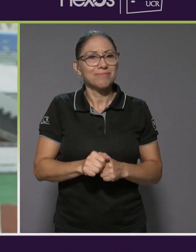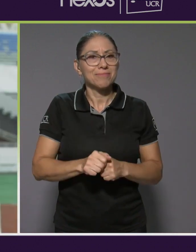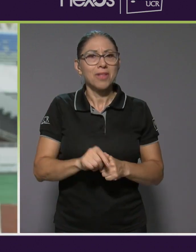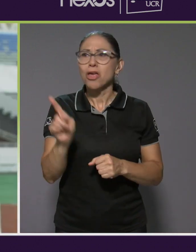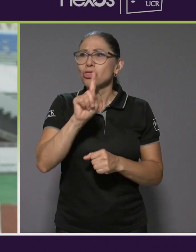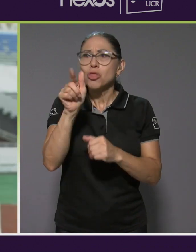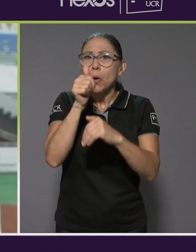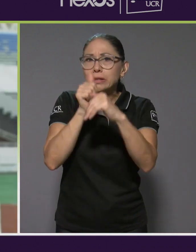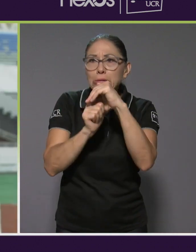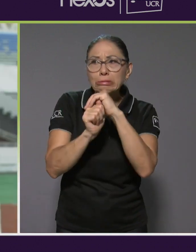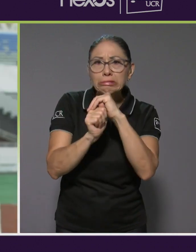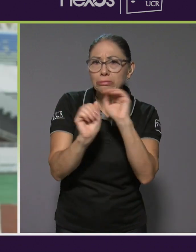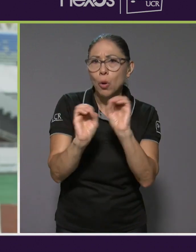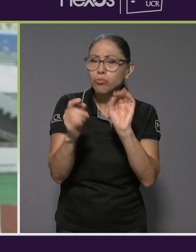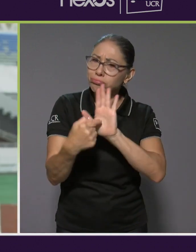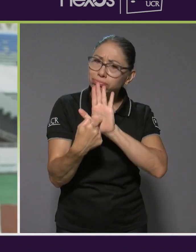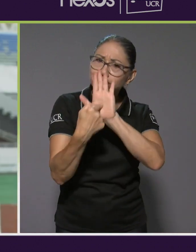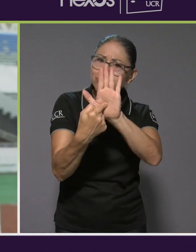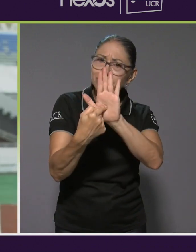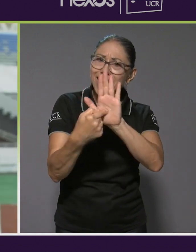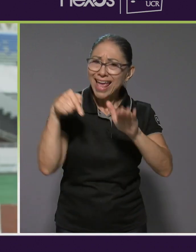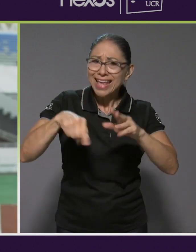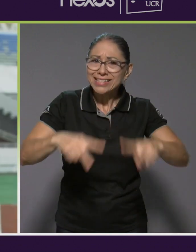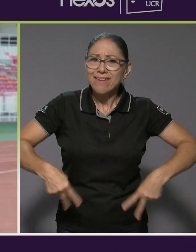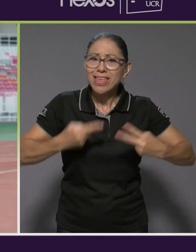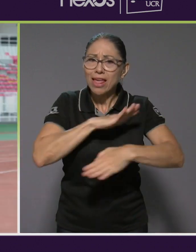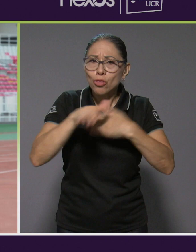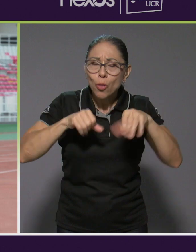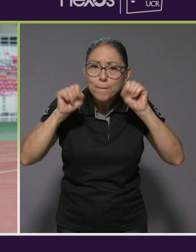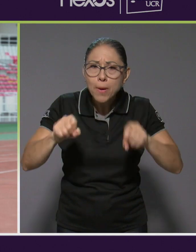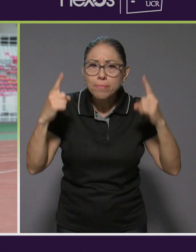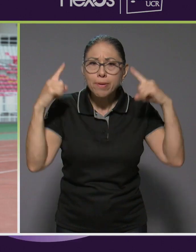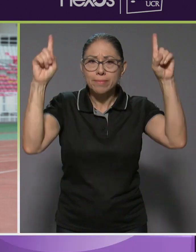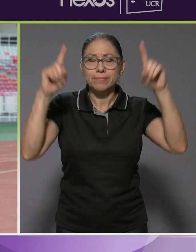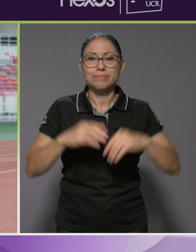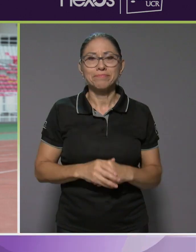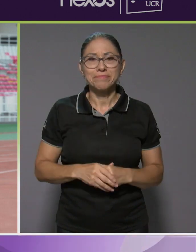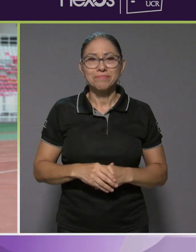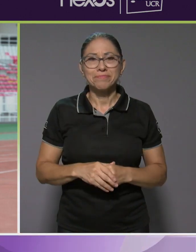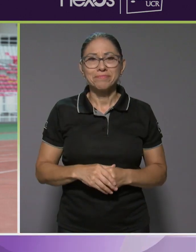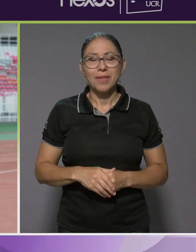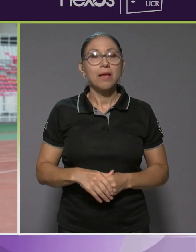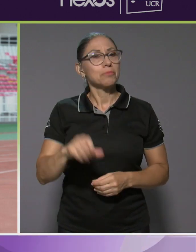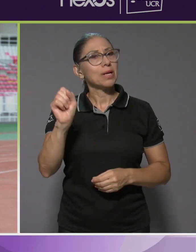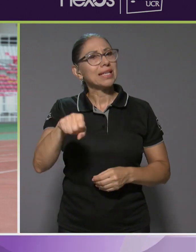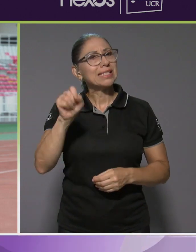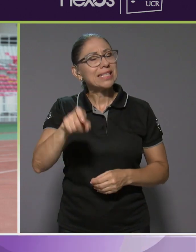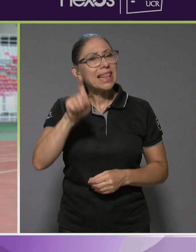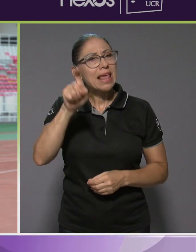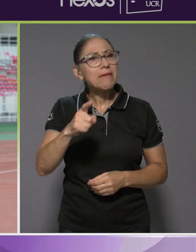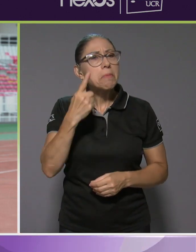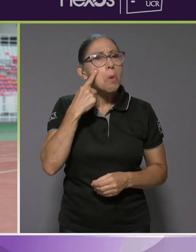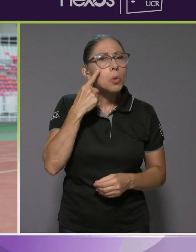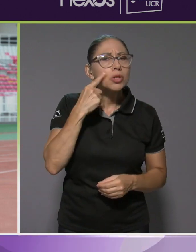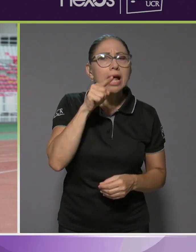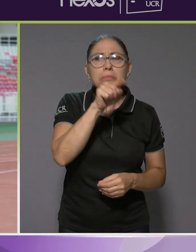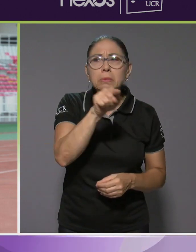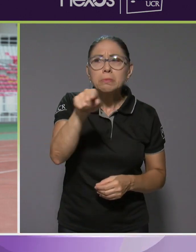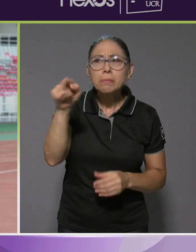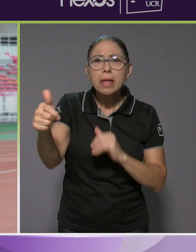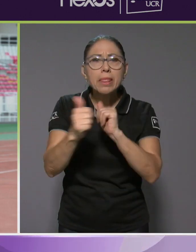lo que son, porque di todo es posible en esta vida. Pues sí, básicamente buscar algún deporte el cual les guste.